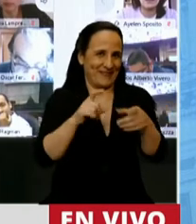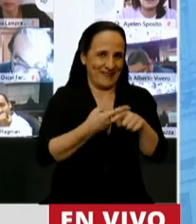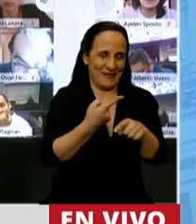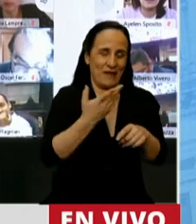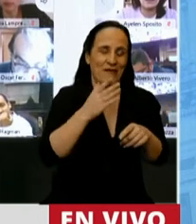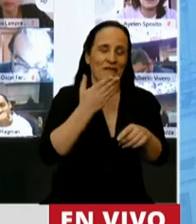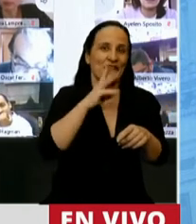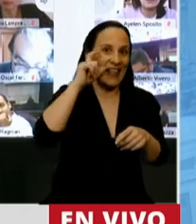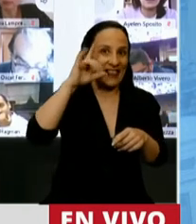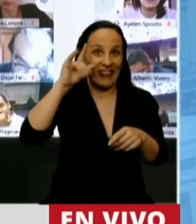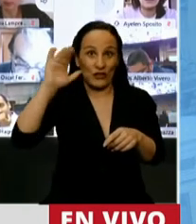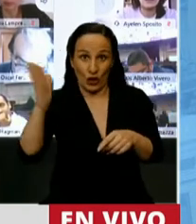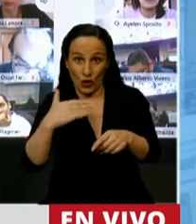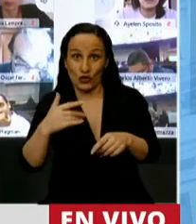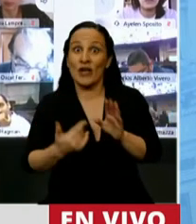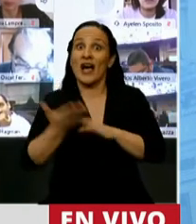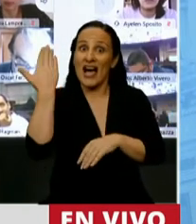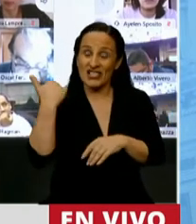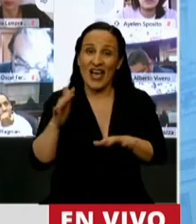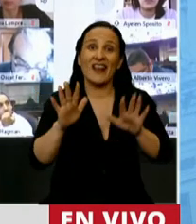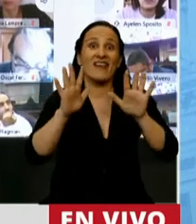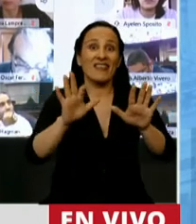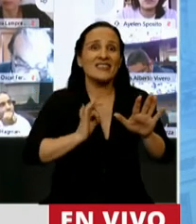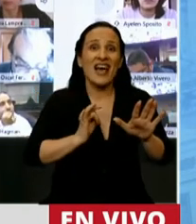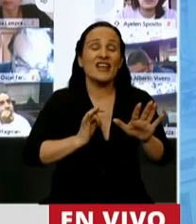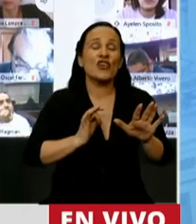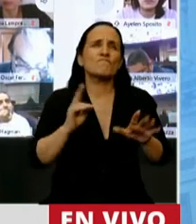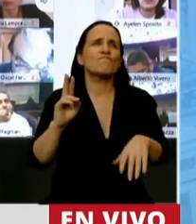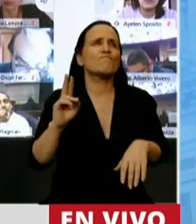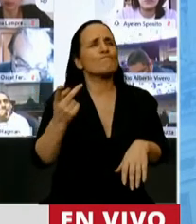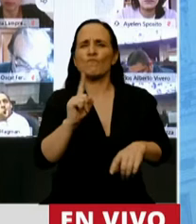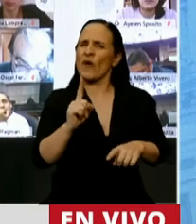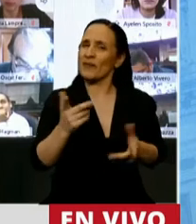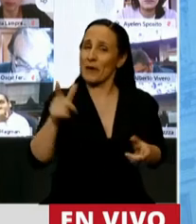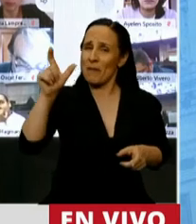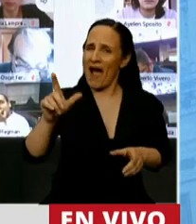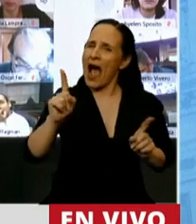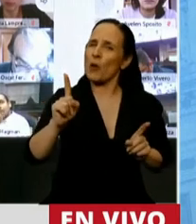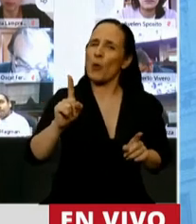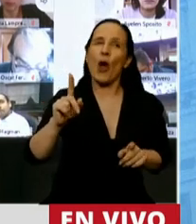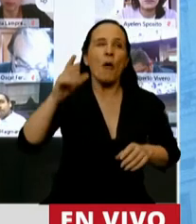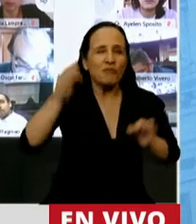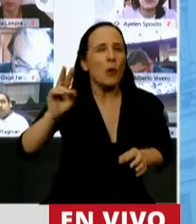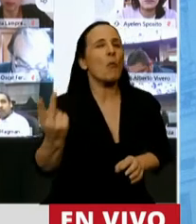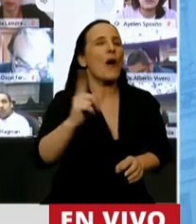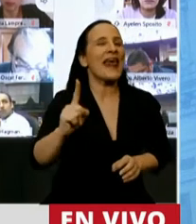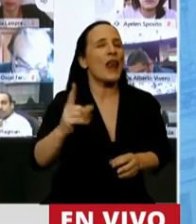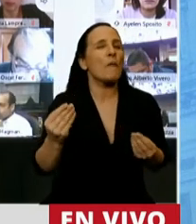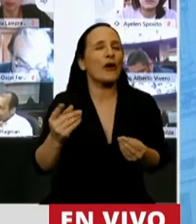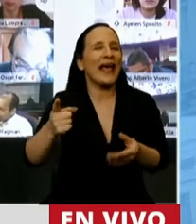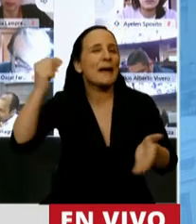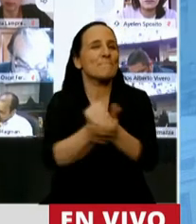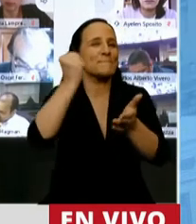cumplió también el décimo aniversario, no de la muerte, porque hay hombres que nunca mueren, que dejan su marca